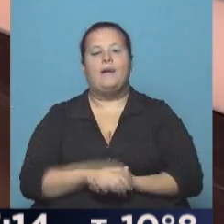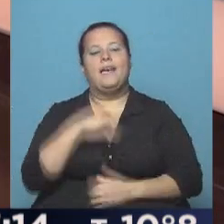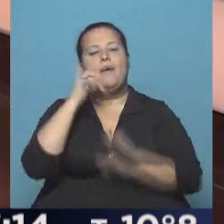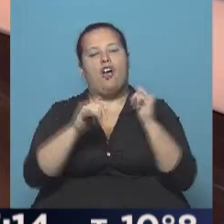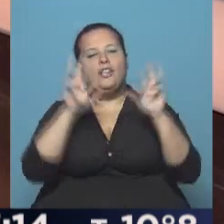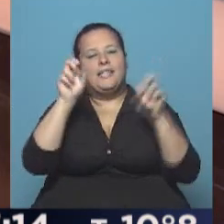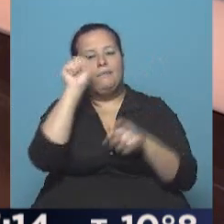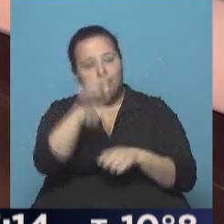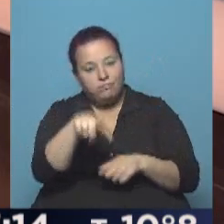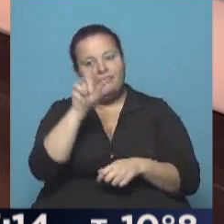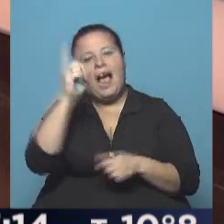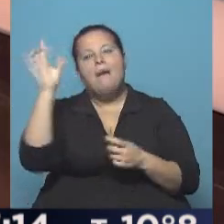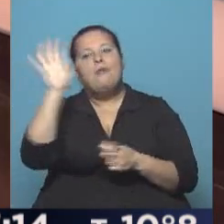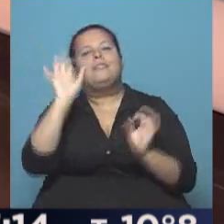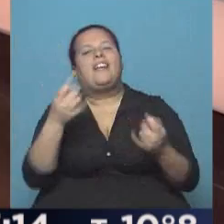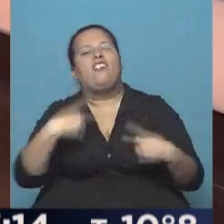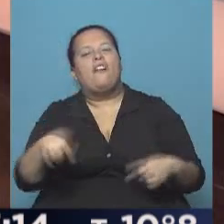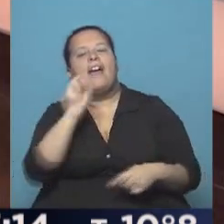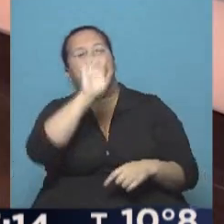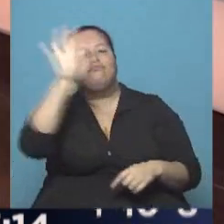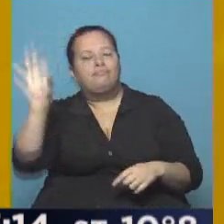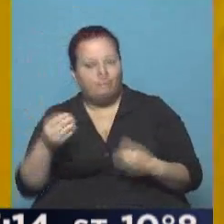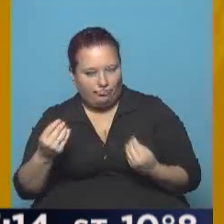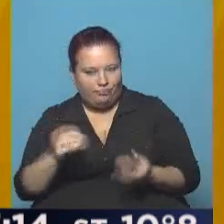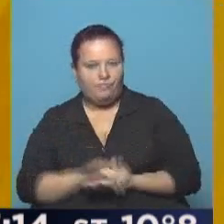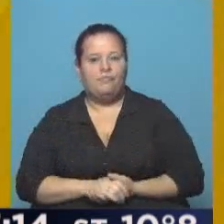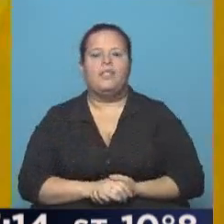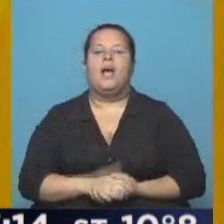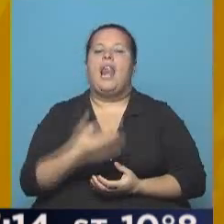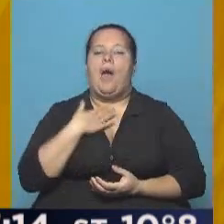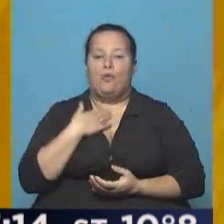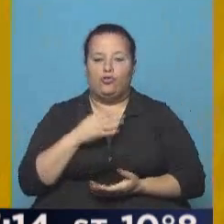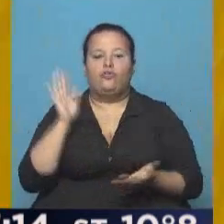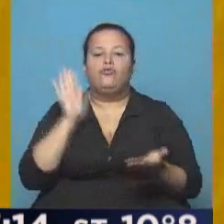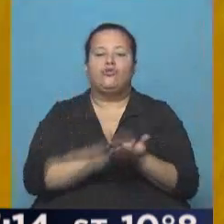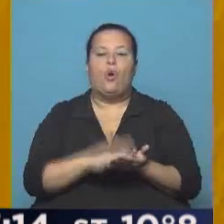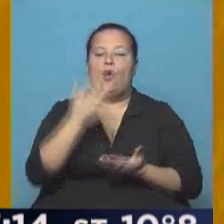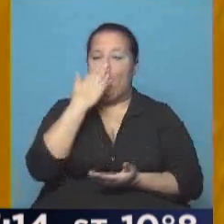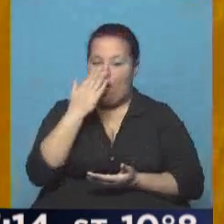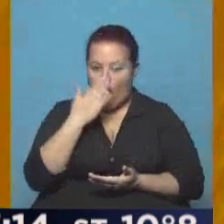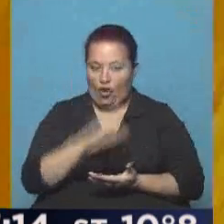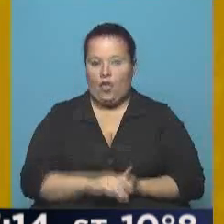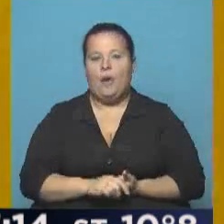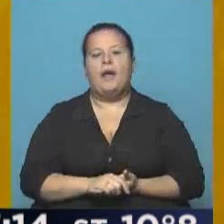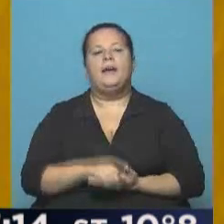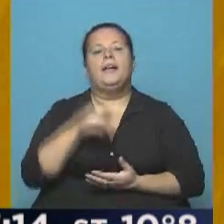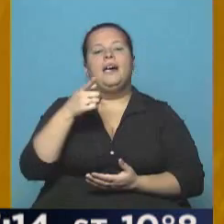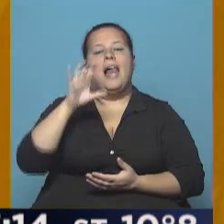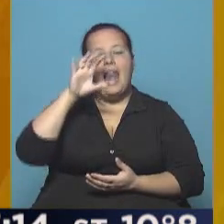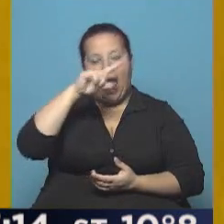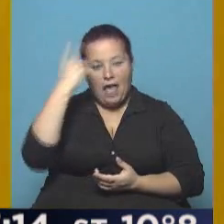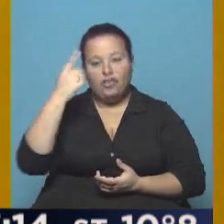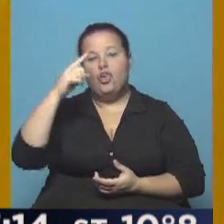contamos temas locales para que todos nos enteremos un poco de qué pasa en cada región. La voz en lo que tiene que ver con Córdoba, la nación, la provincia,